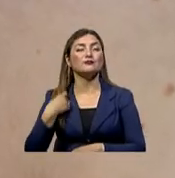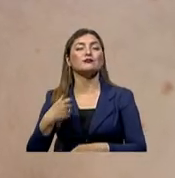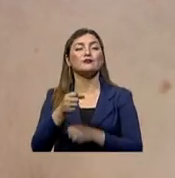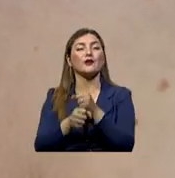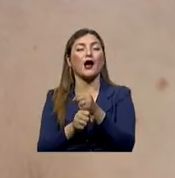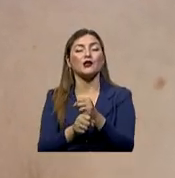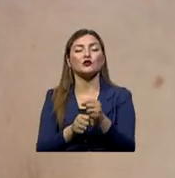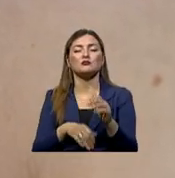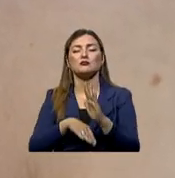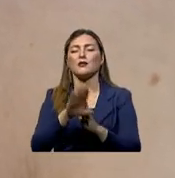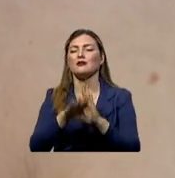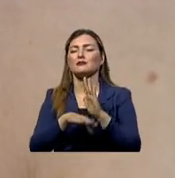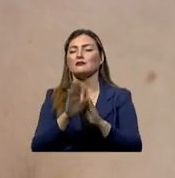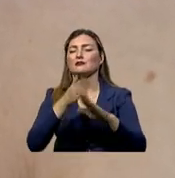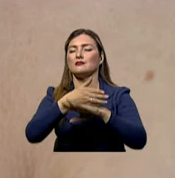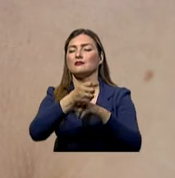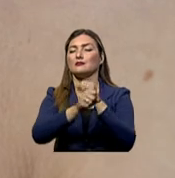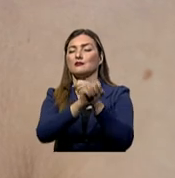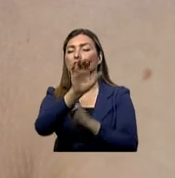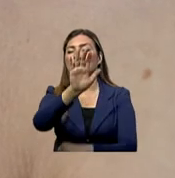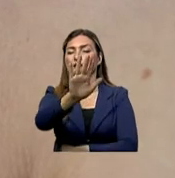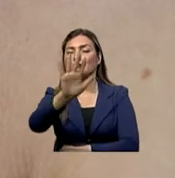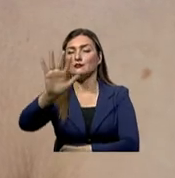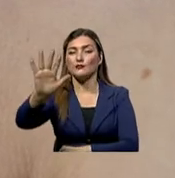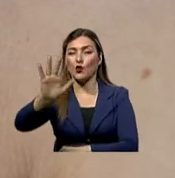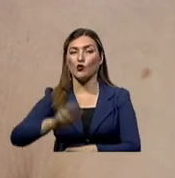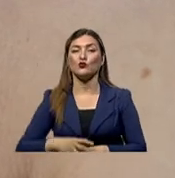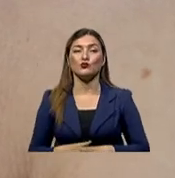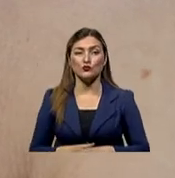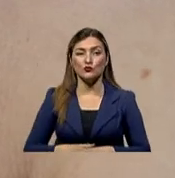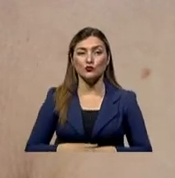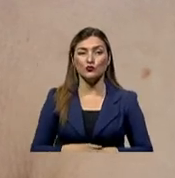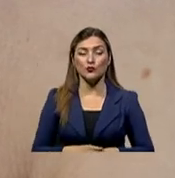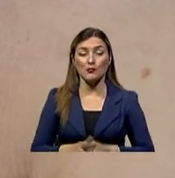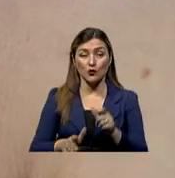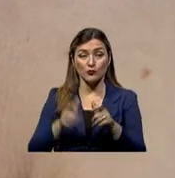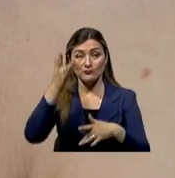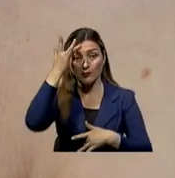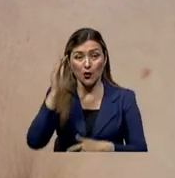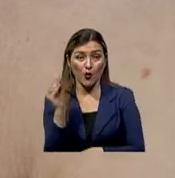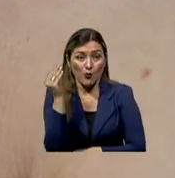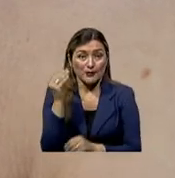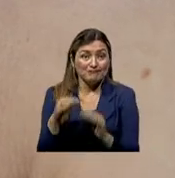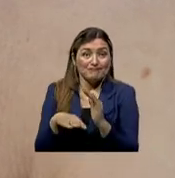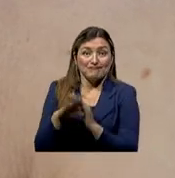es más frecuente después de los 55 años, pero cada vez hay más pacientes jóvenes.